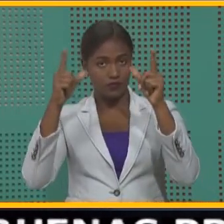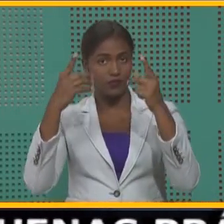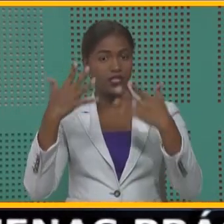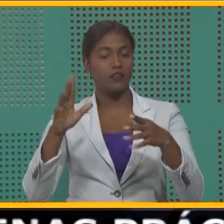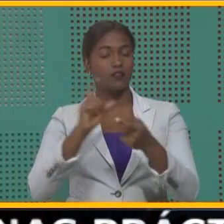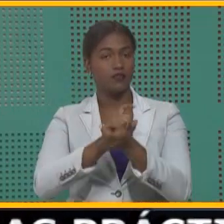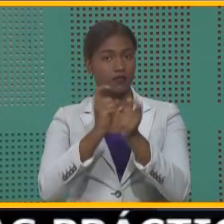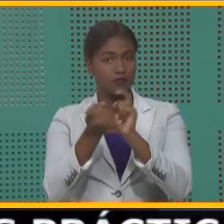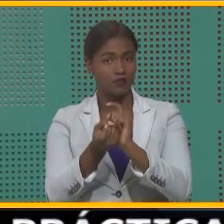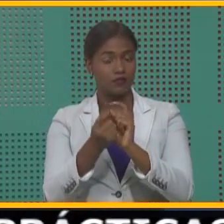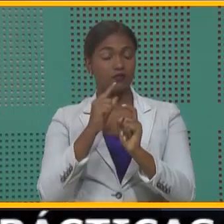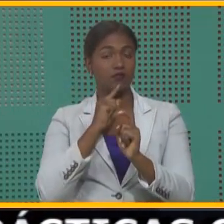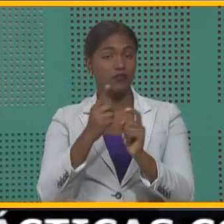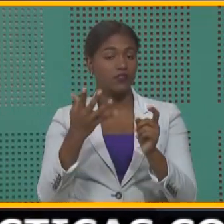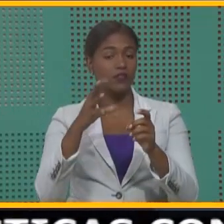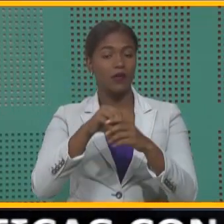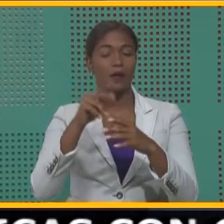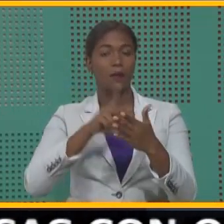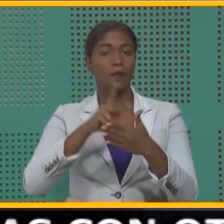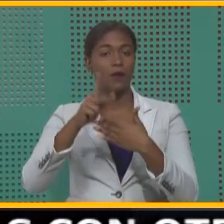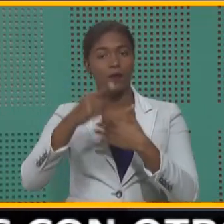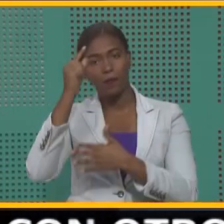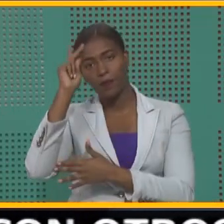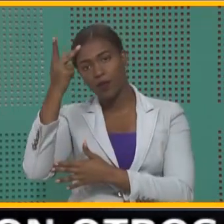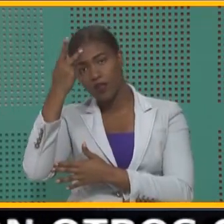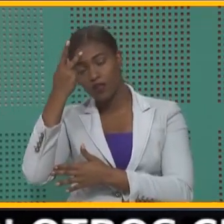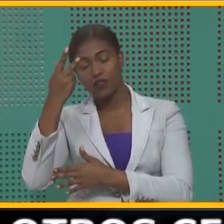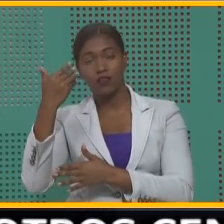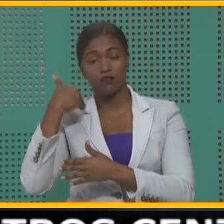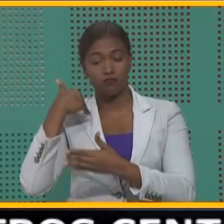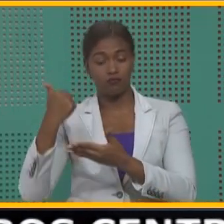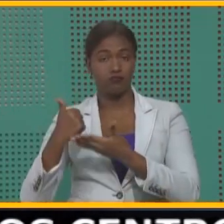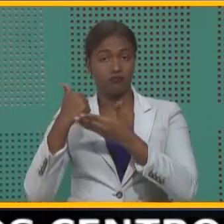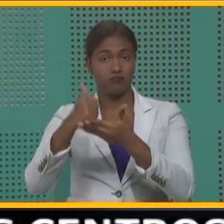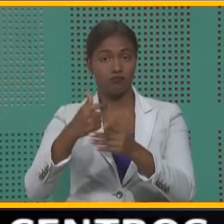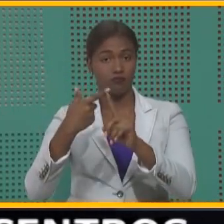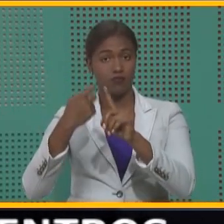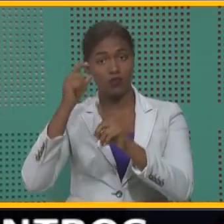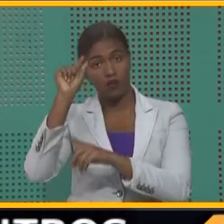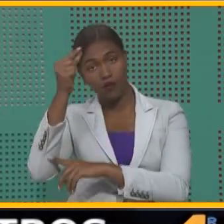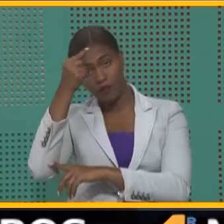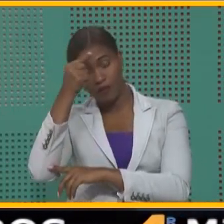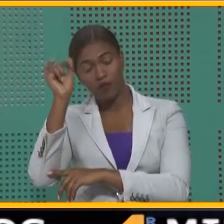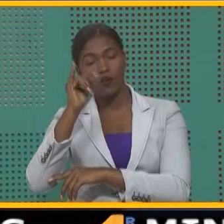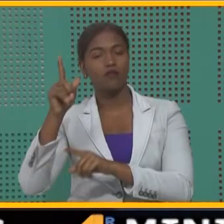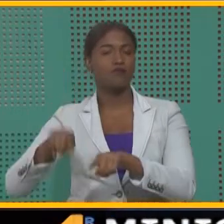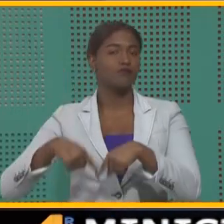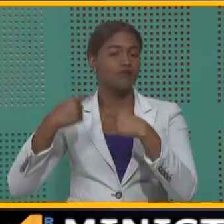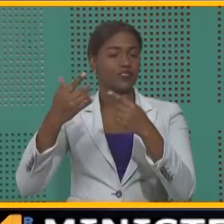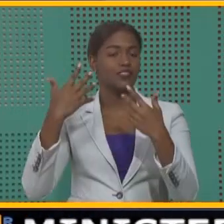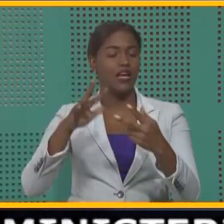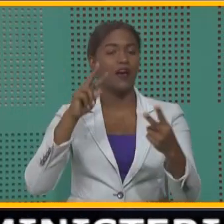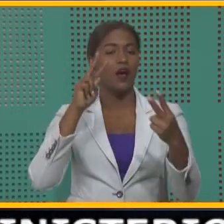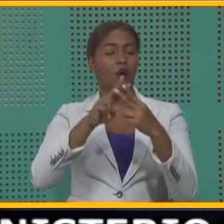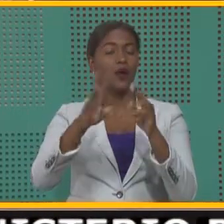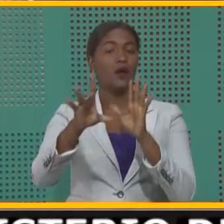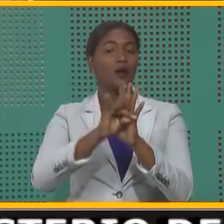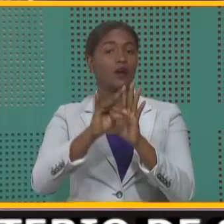convertido en un programa de políticas públicas del gobierno y que ha sido reconocido